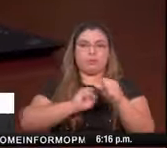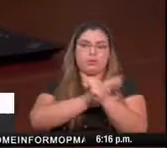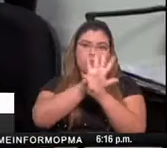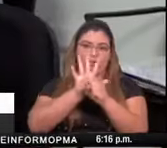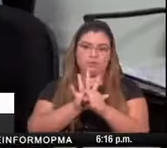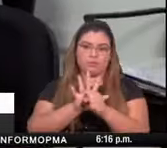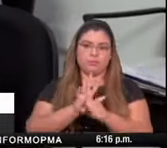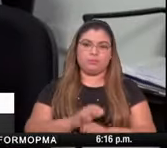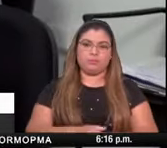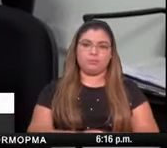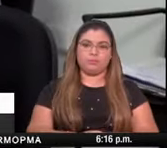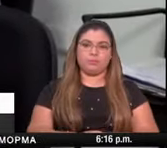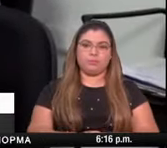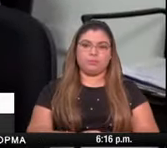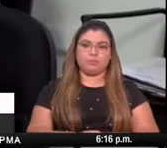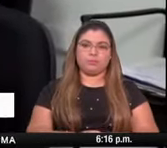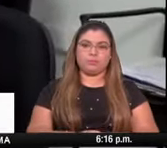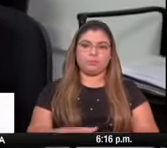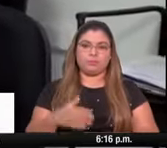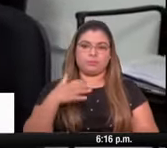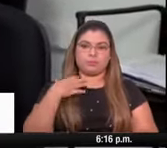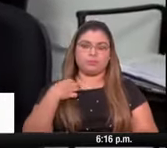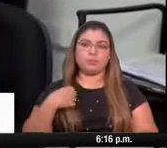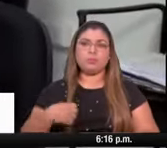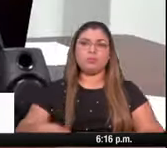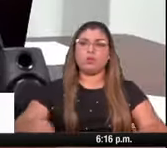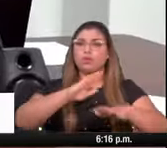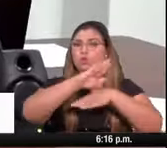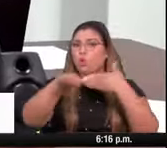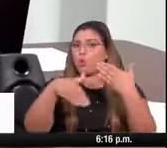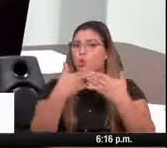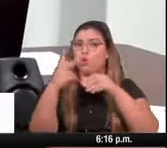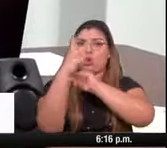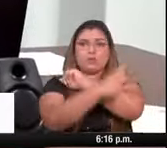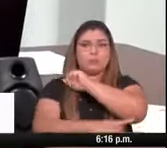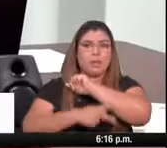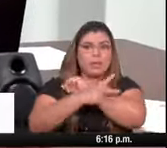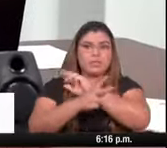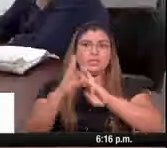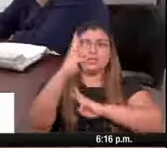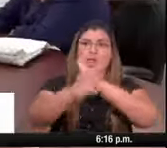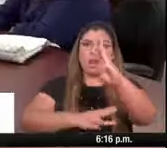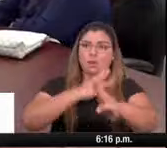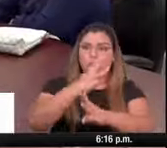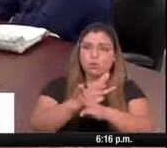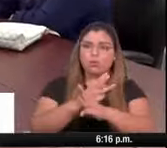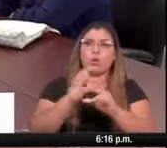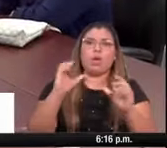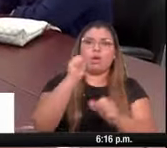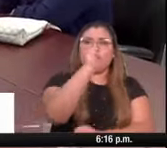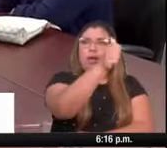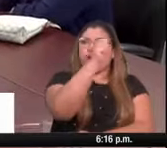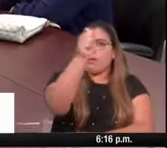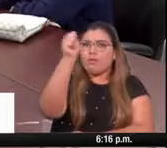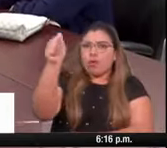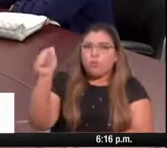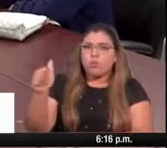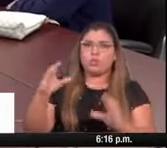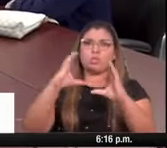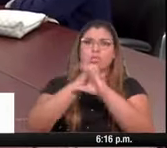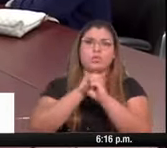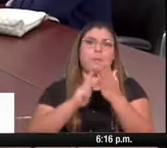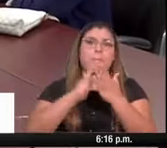COVID-19. Y en todos los lugares del mundo hicieron lo propio. Nosotros hemos